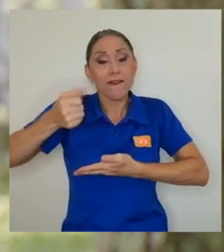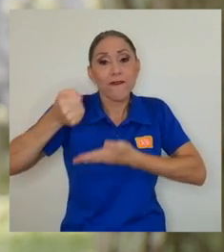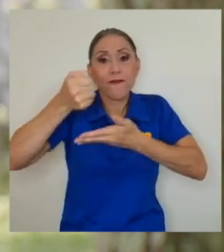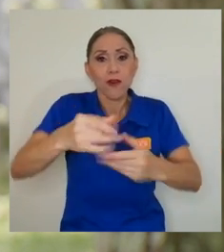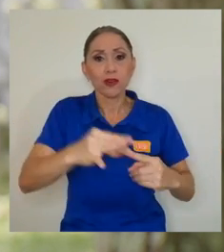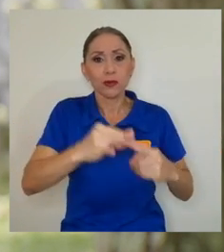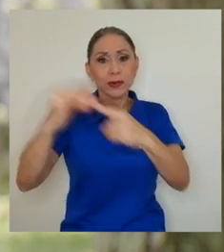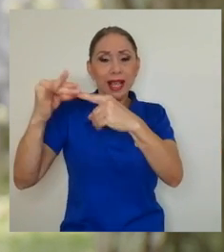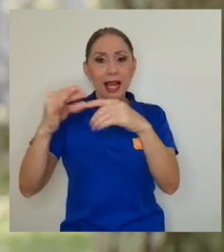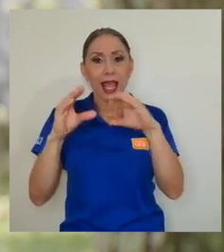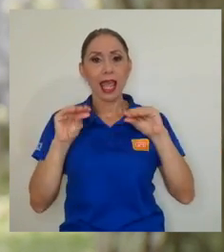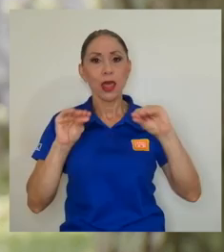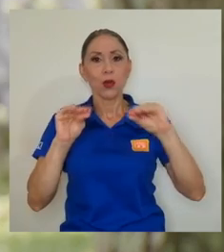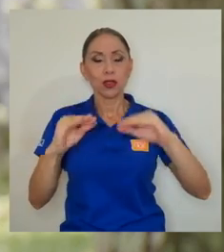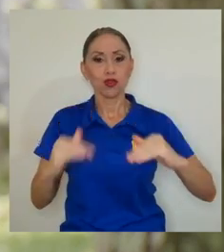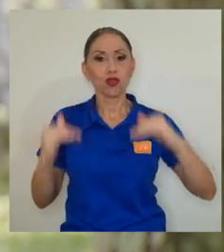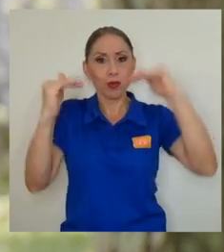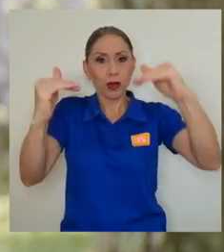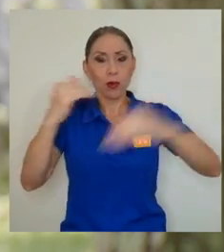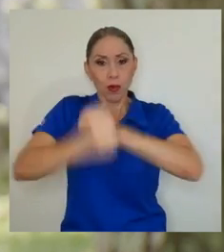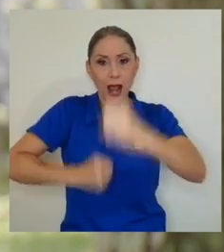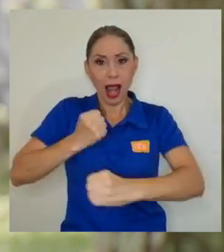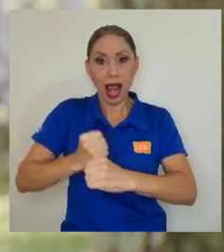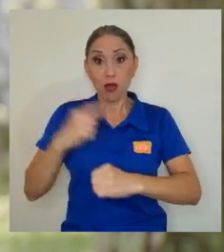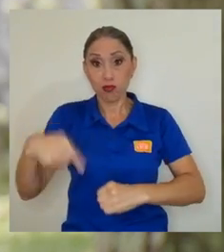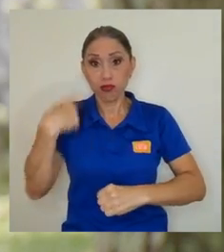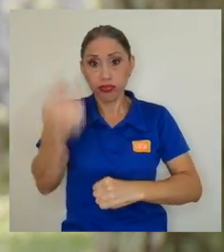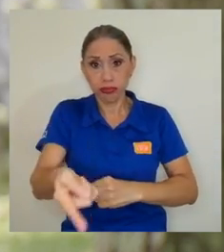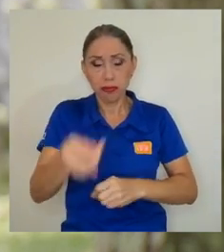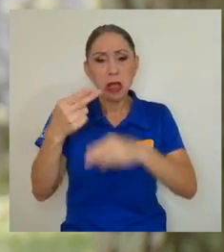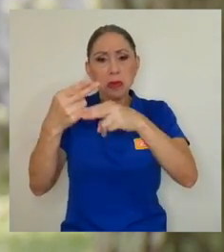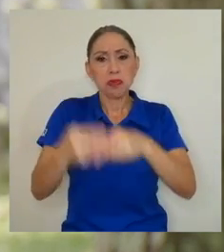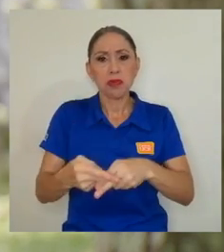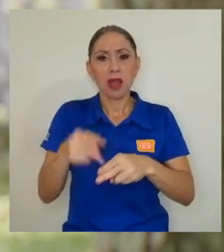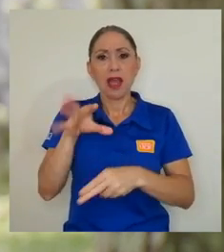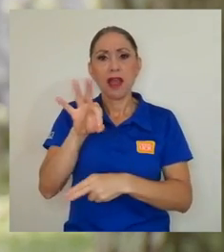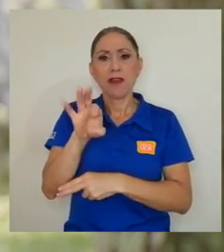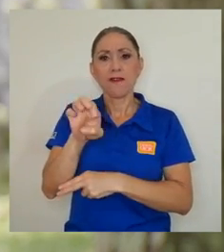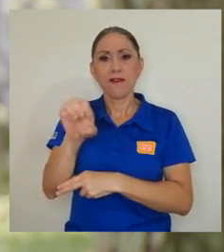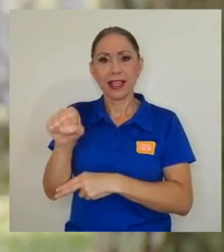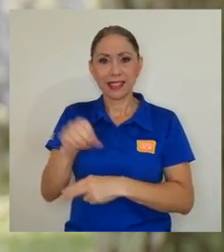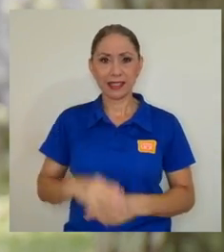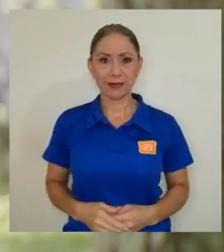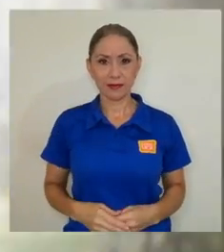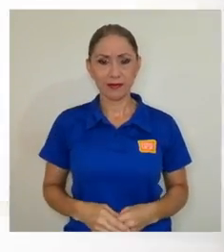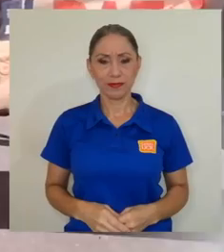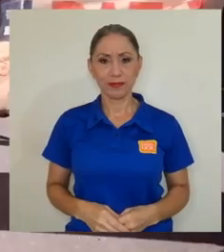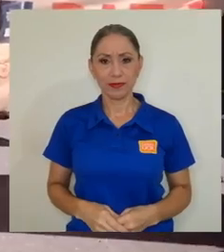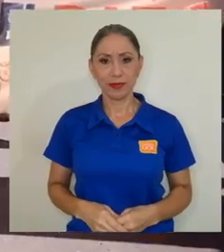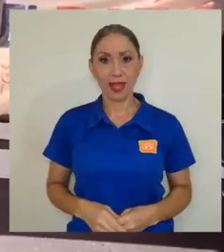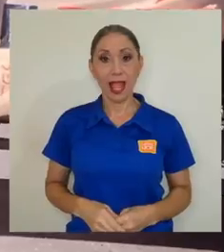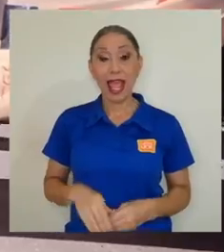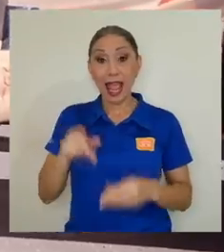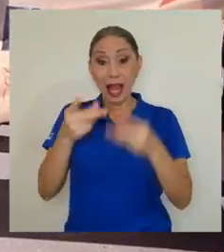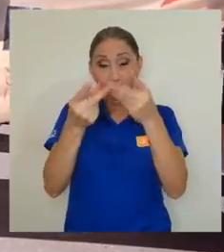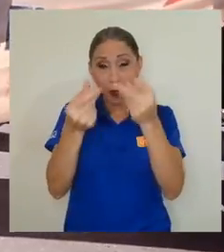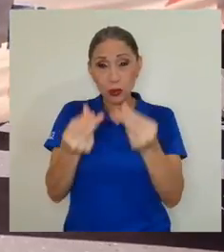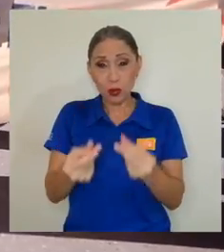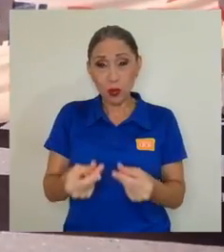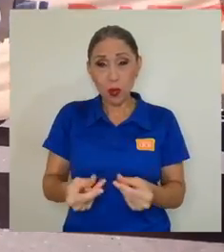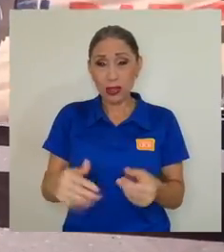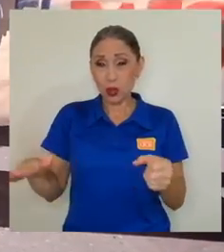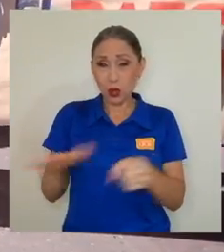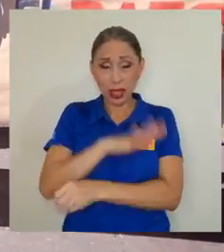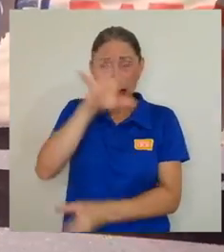para la Educación Superior para el año 2022, conocido como FES. El monto del presupuesto